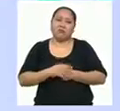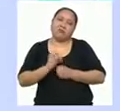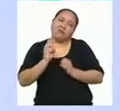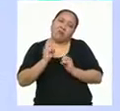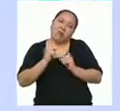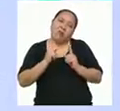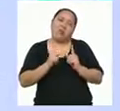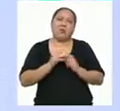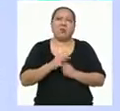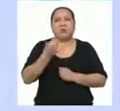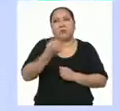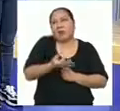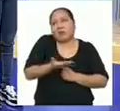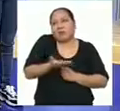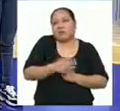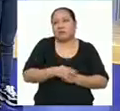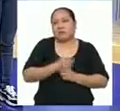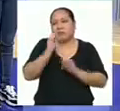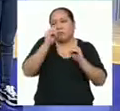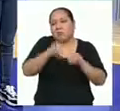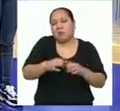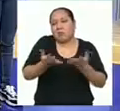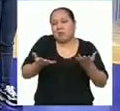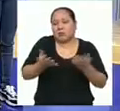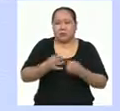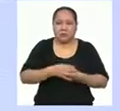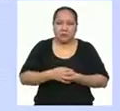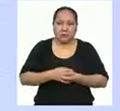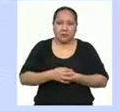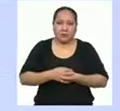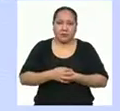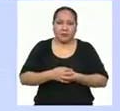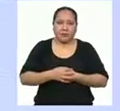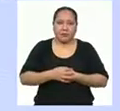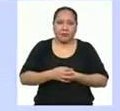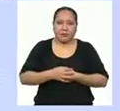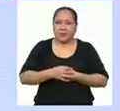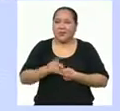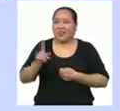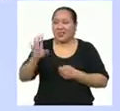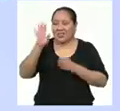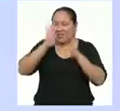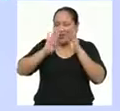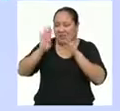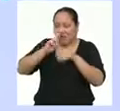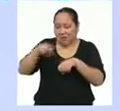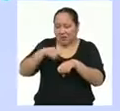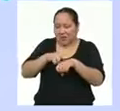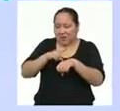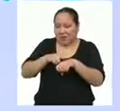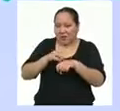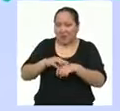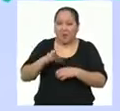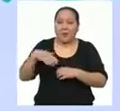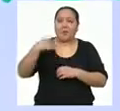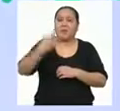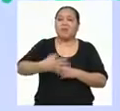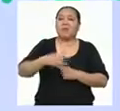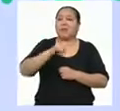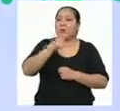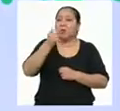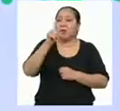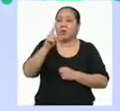Bueno, es la verdad. Pon eso nomás. No se preocupe, no hay problema. La siguiente